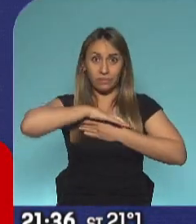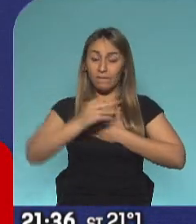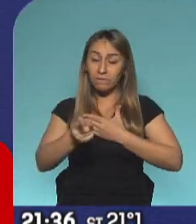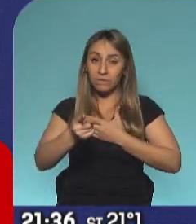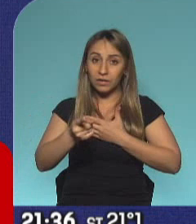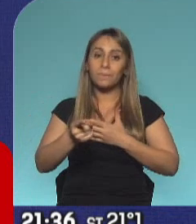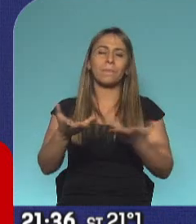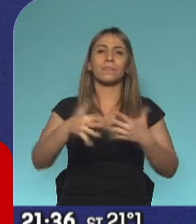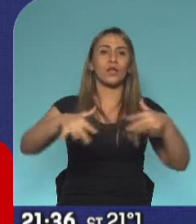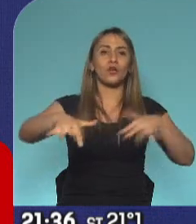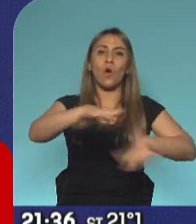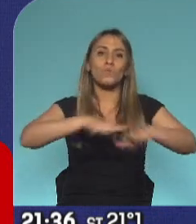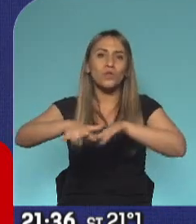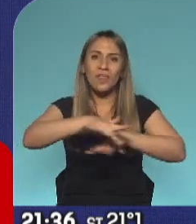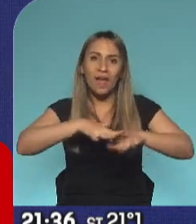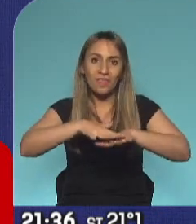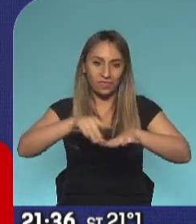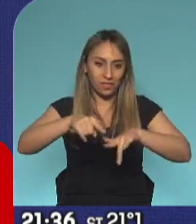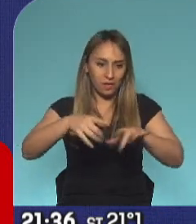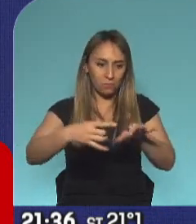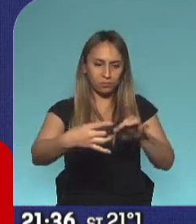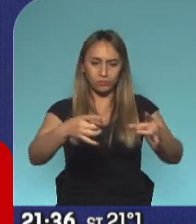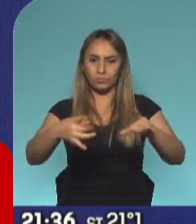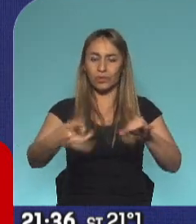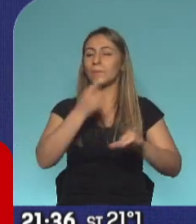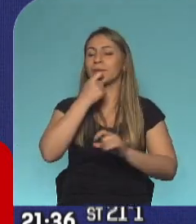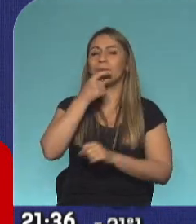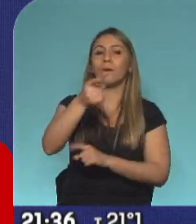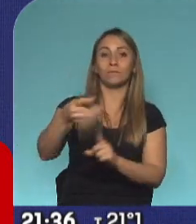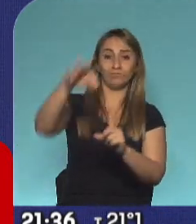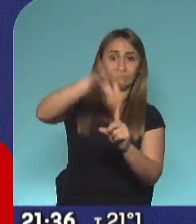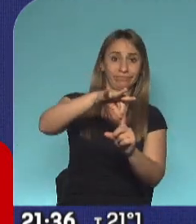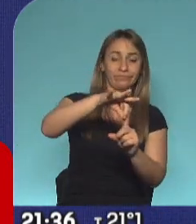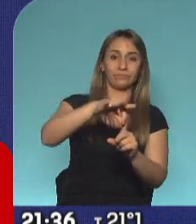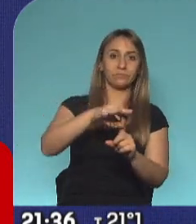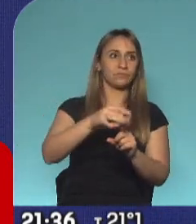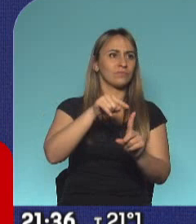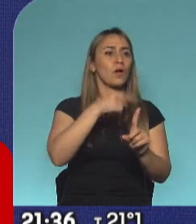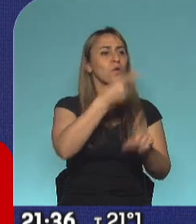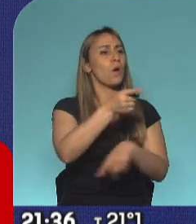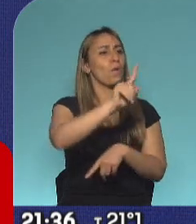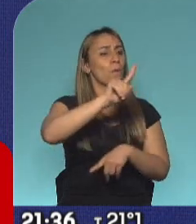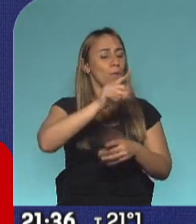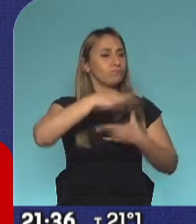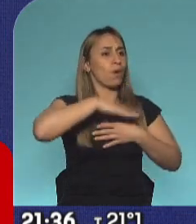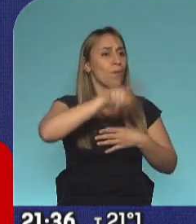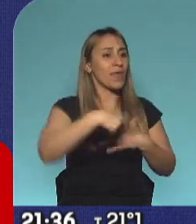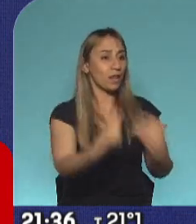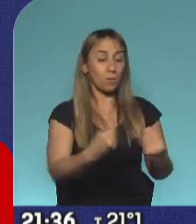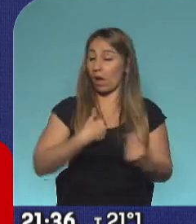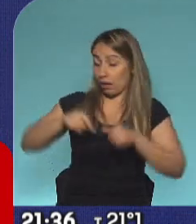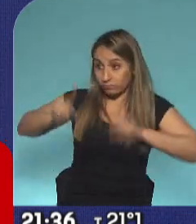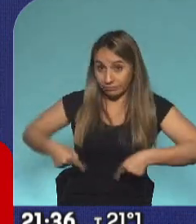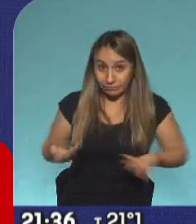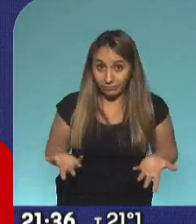contagio comunitario. Si usted se infecta, y yo le pregunto, ¿dónde se infecta? Y dice, yo no sé. Yo puedo estar al lado de la persona